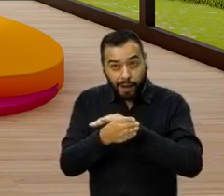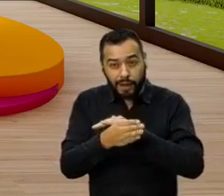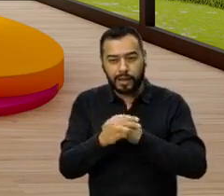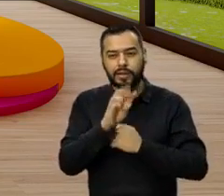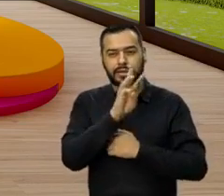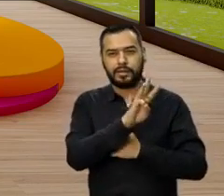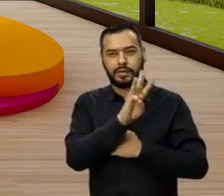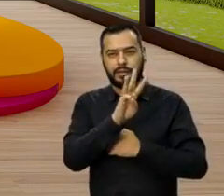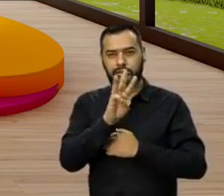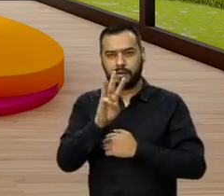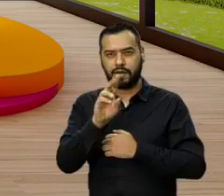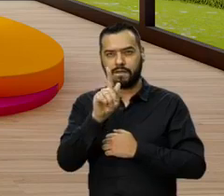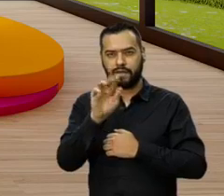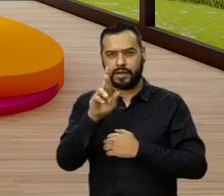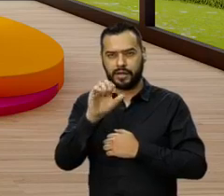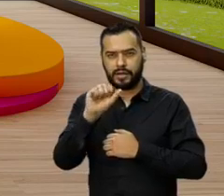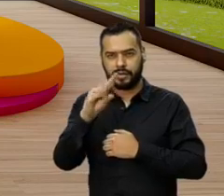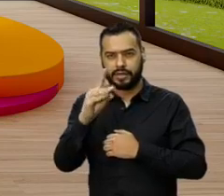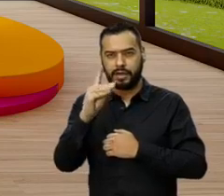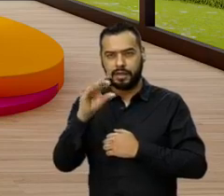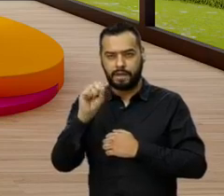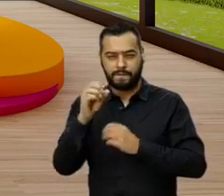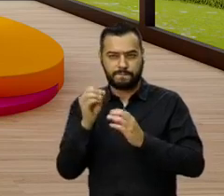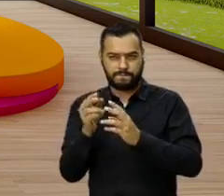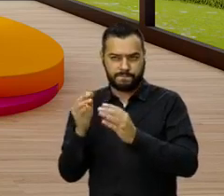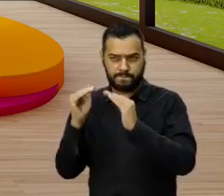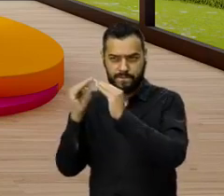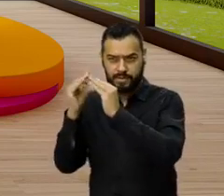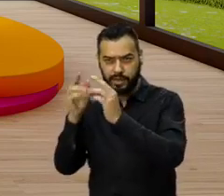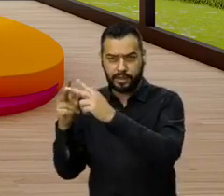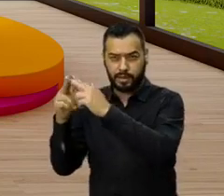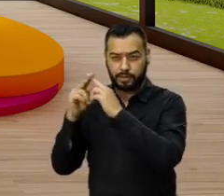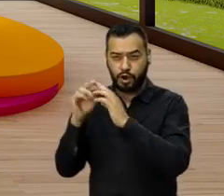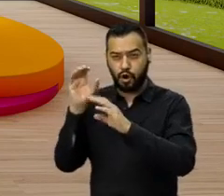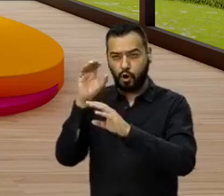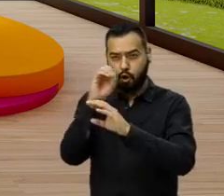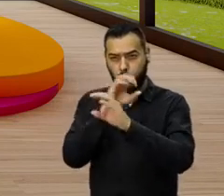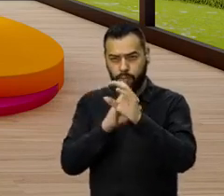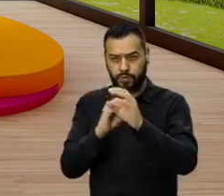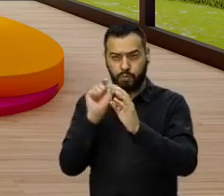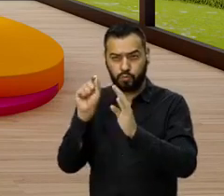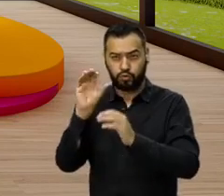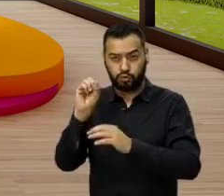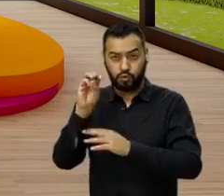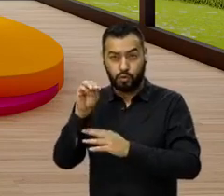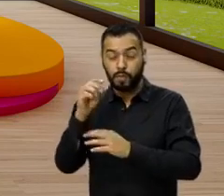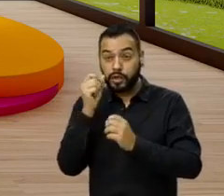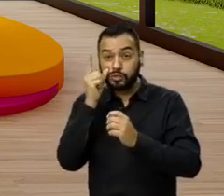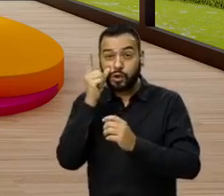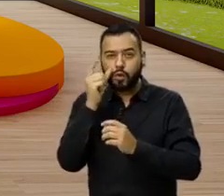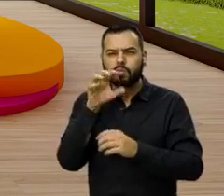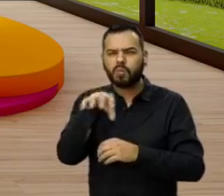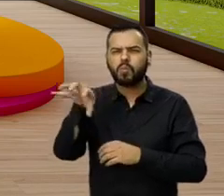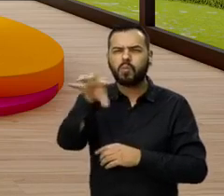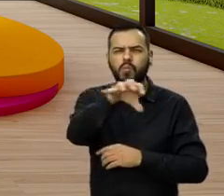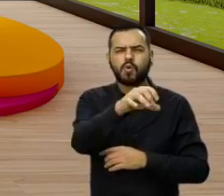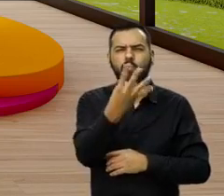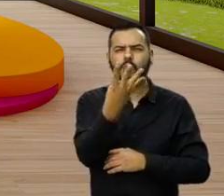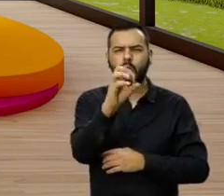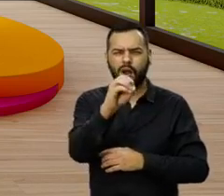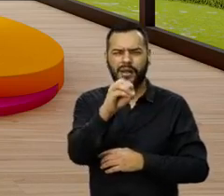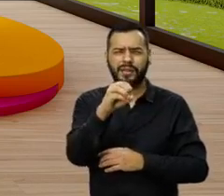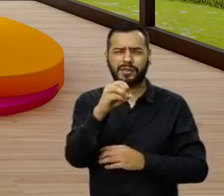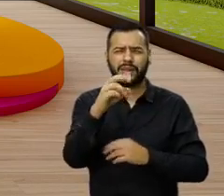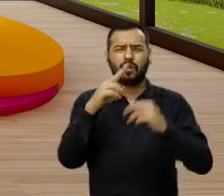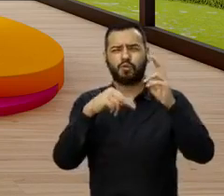a www.feriadeviviendaycréditocompensar.com para que se sorprendan, miren, más de 40 stands